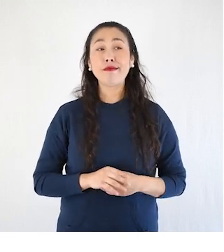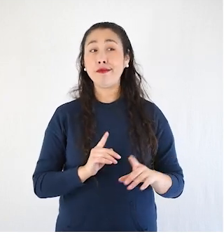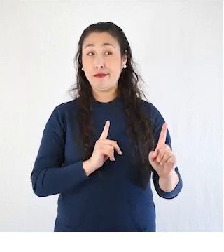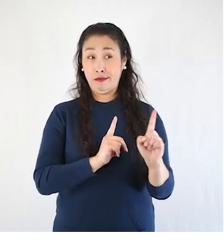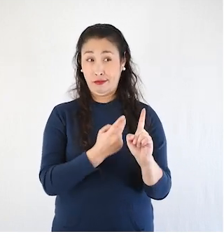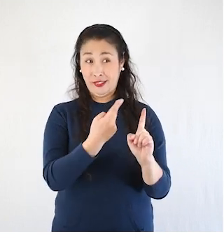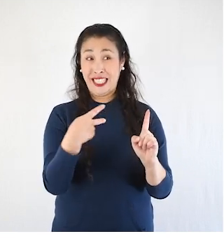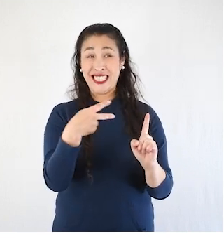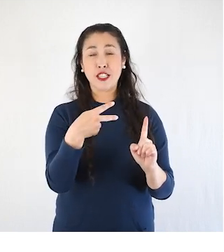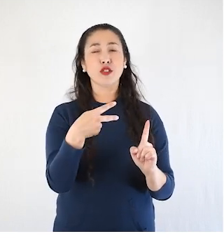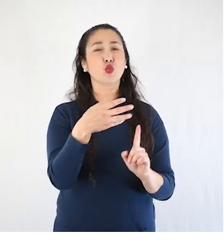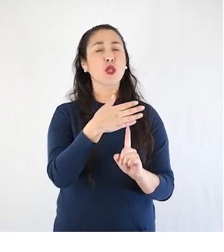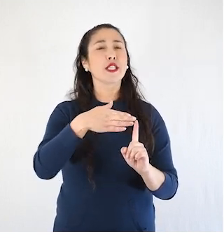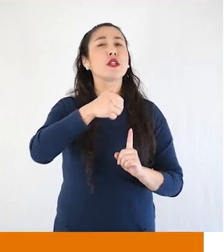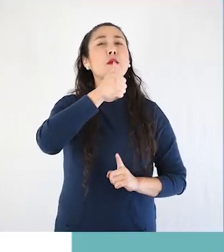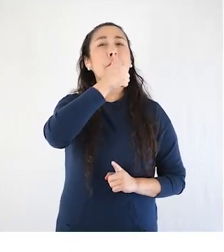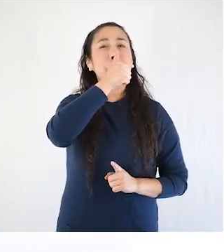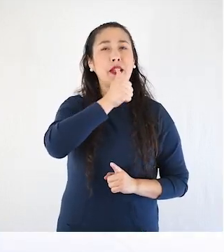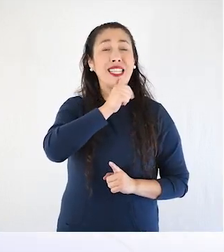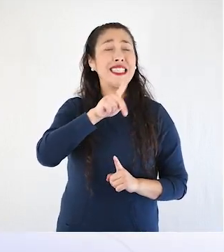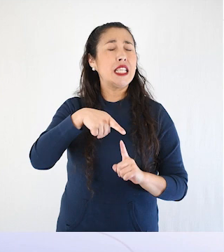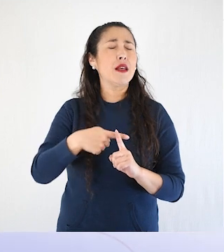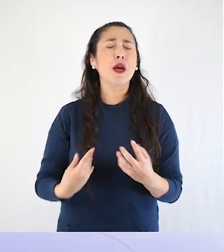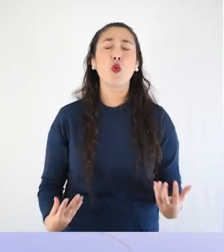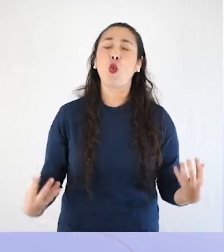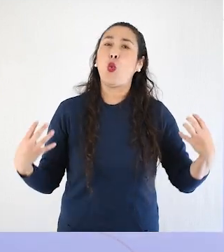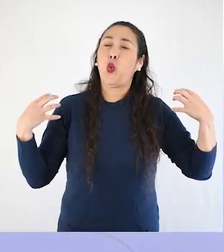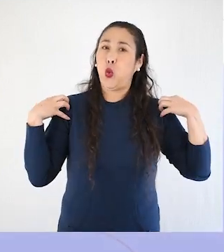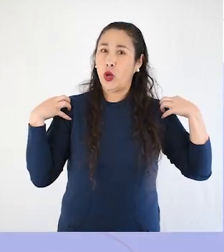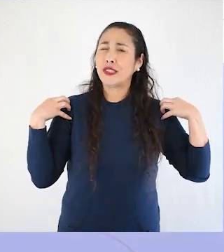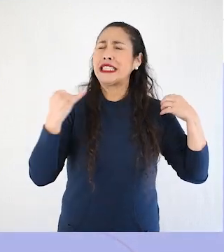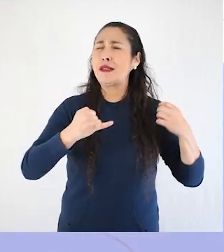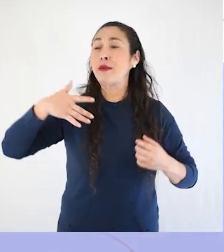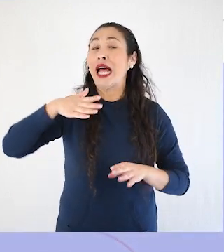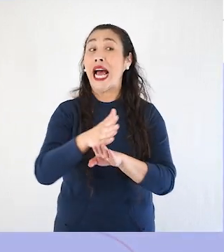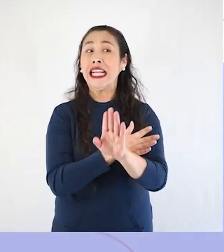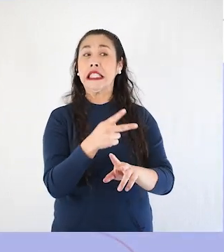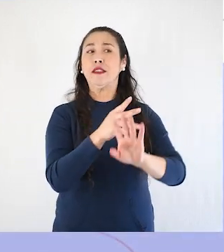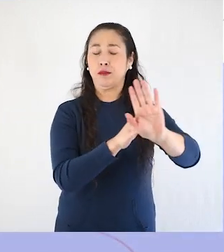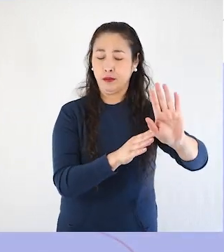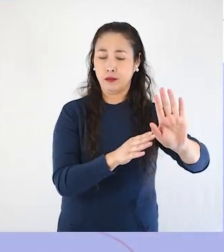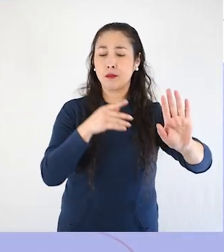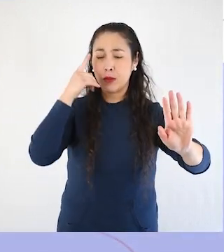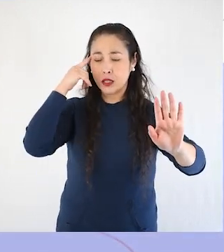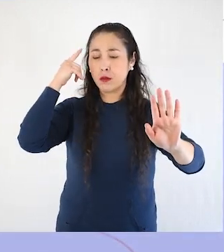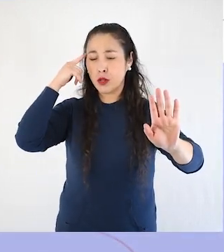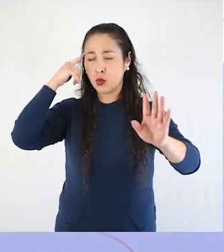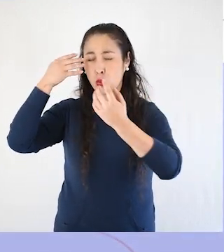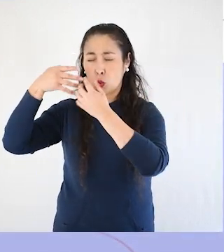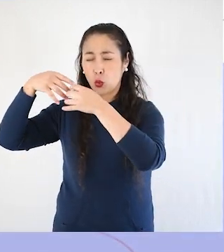Mantener una relación sexual con otra persona es un acto íntimo y una gran responsabilidad. Por eso es muy importante pensarlo